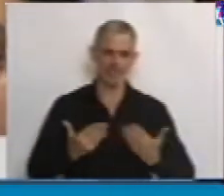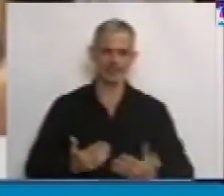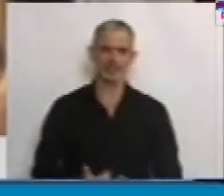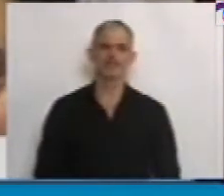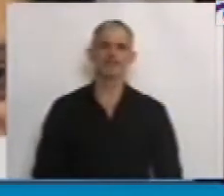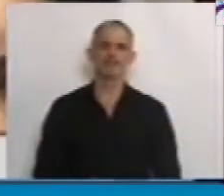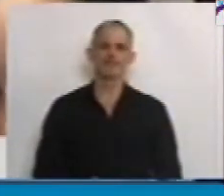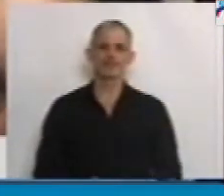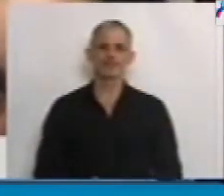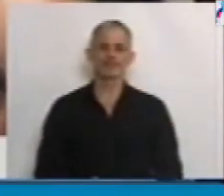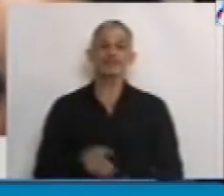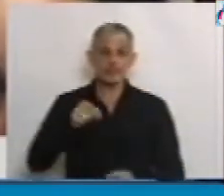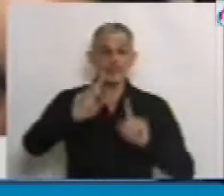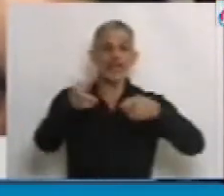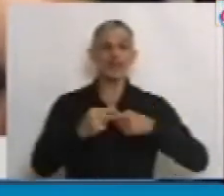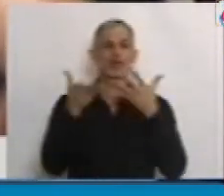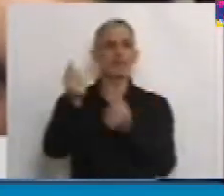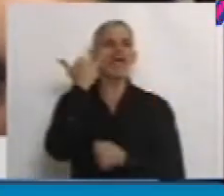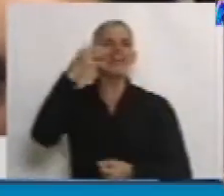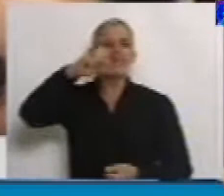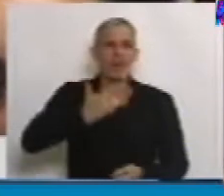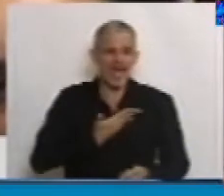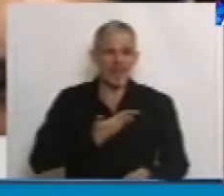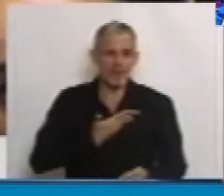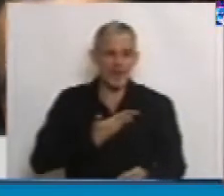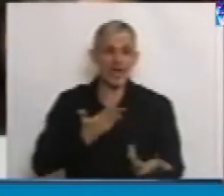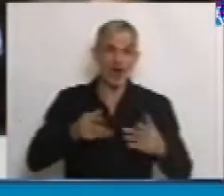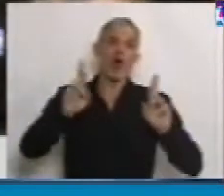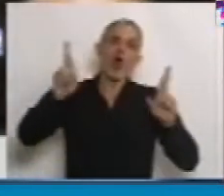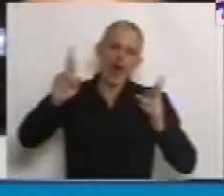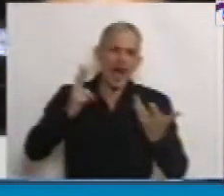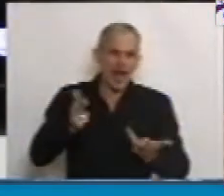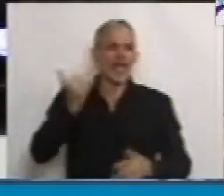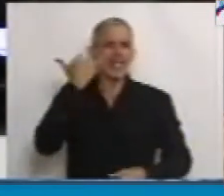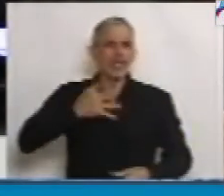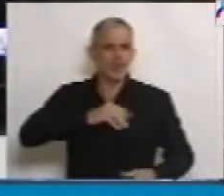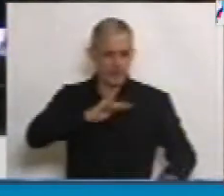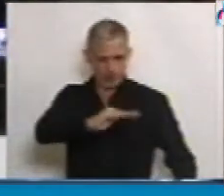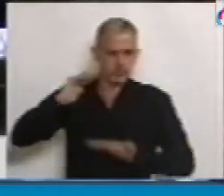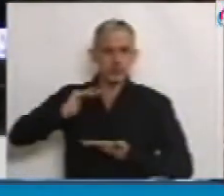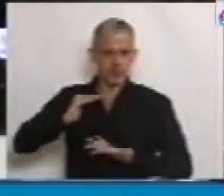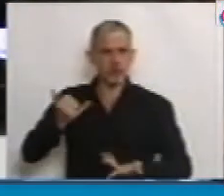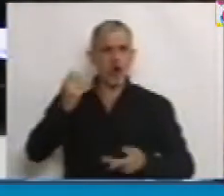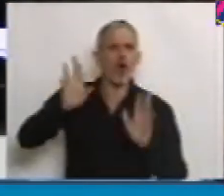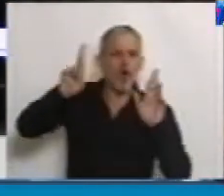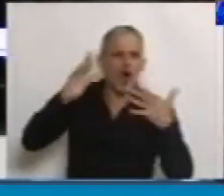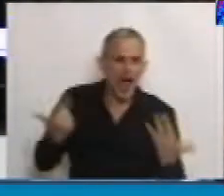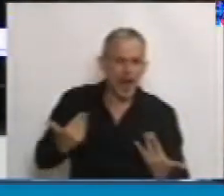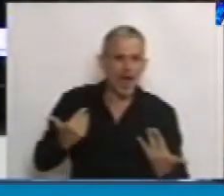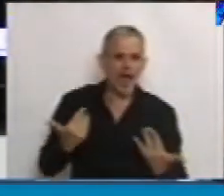Esta ley beneficia a YPF y ojalá que sea cierto, ojalá que a YPF le vaya muy bien,